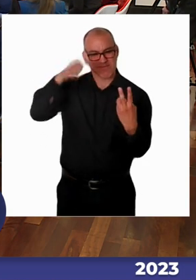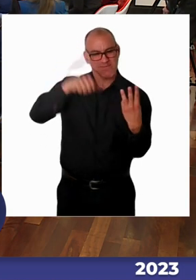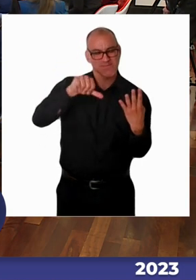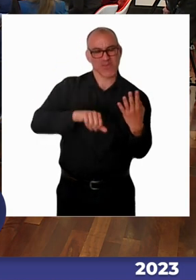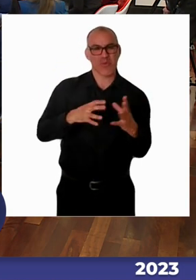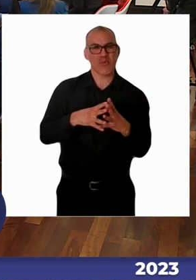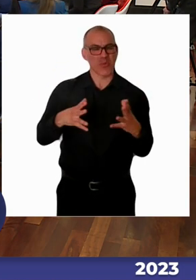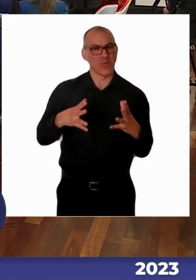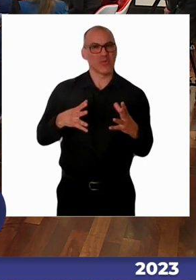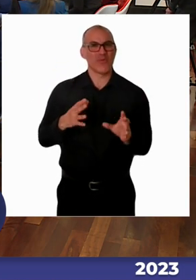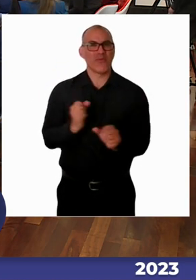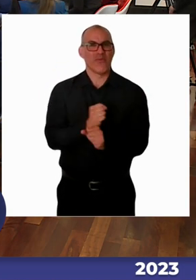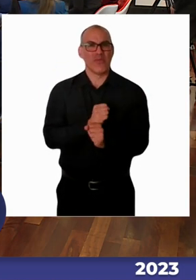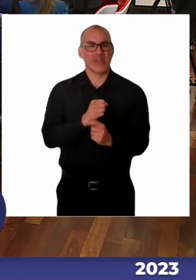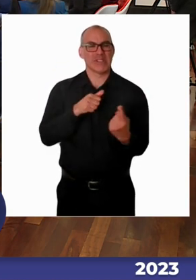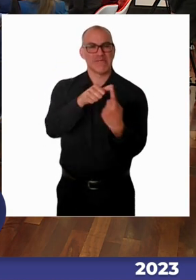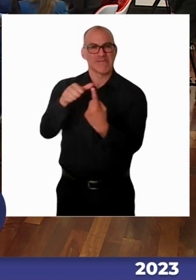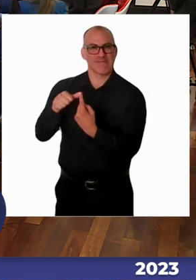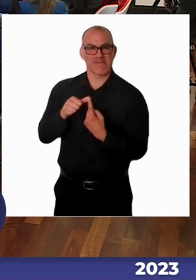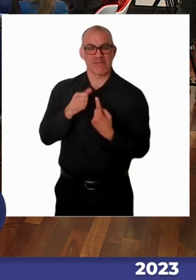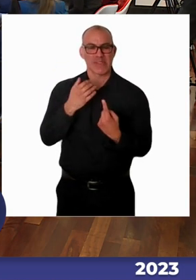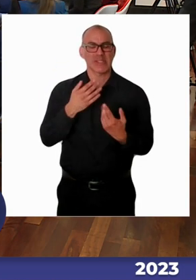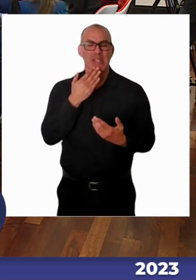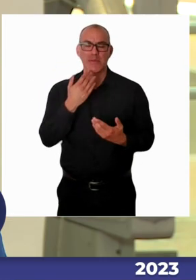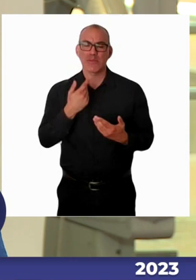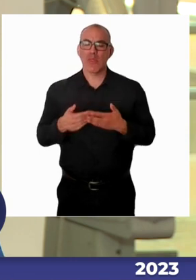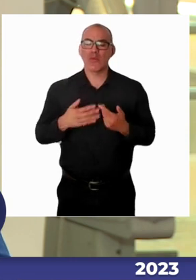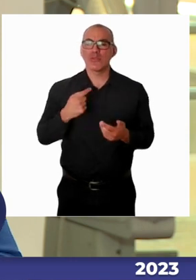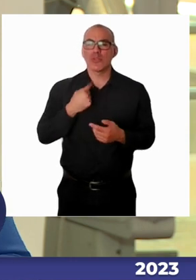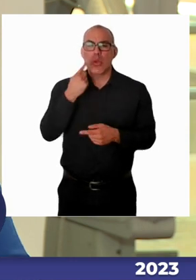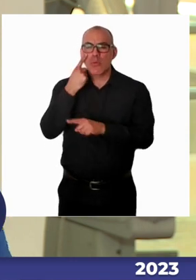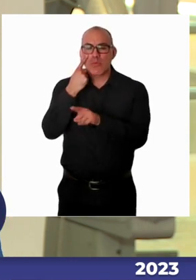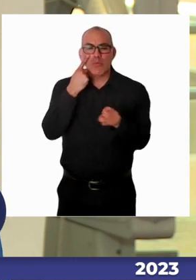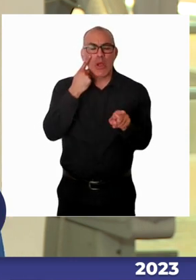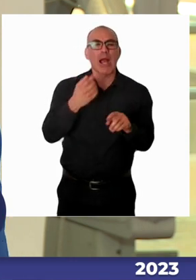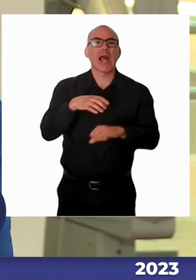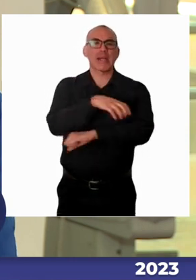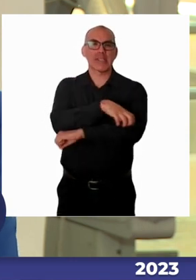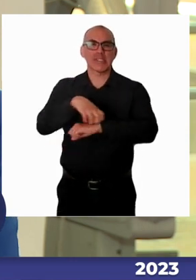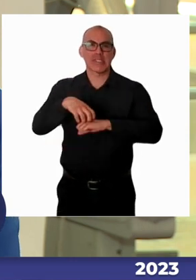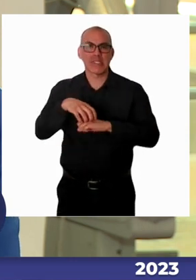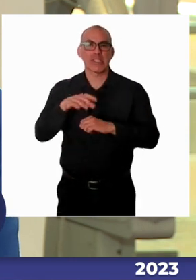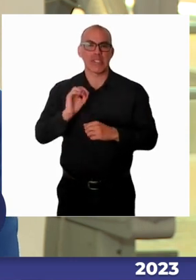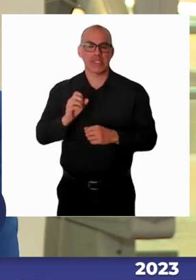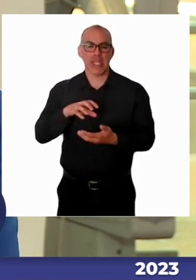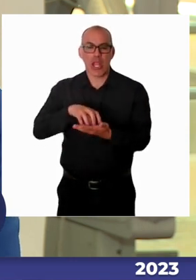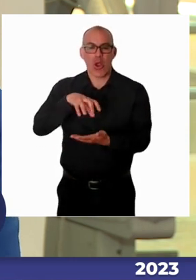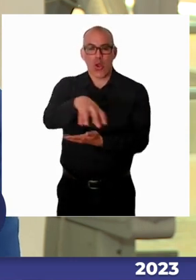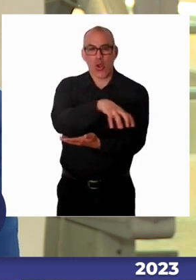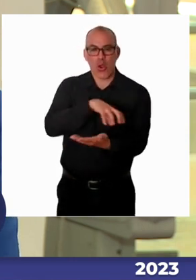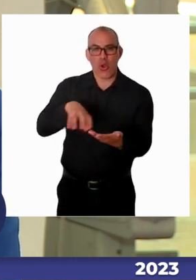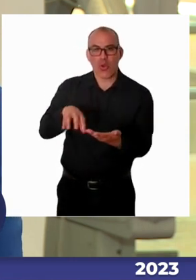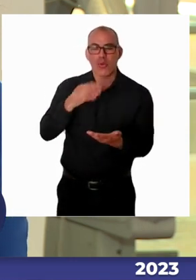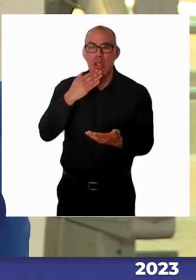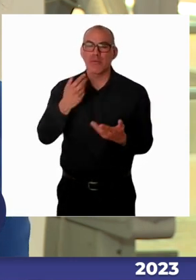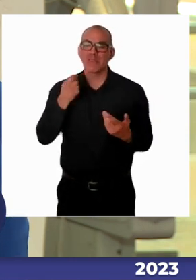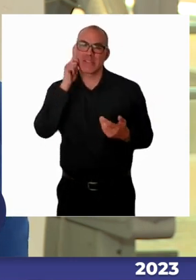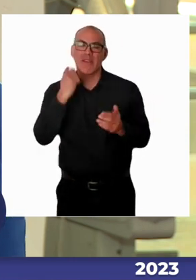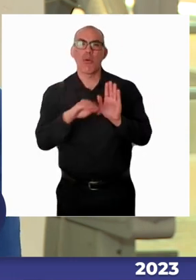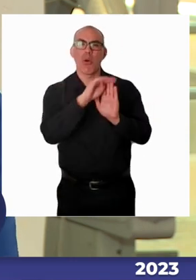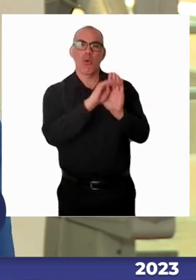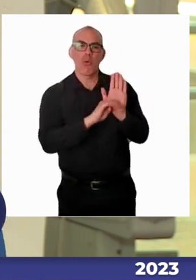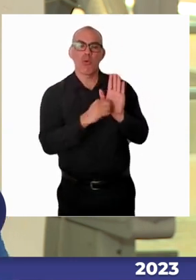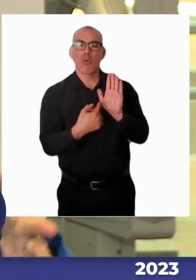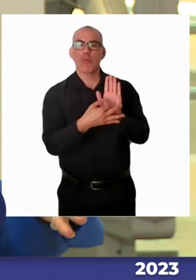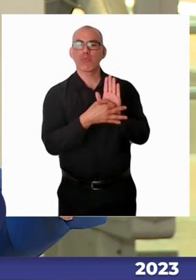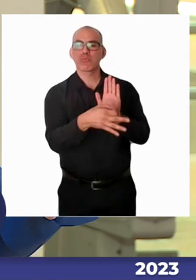levanté con mucho cariño y humildad, lo digo, fue una iniciativa legislativa que va a cumplir tres años, de sesión ahora el 2024, enero, y